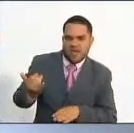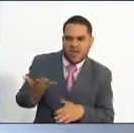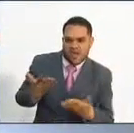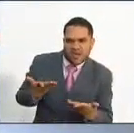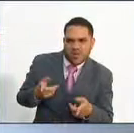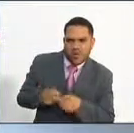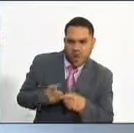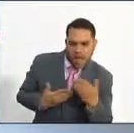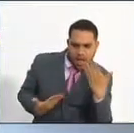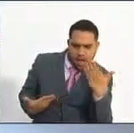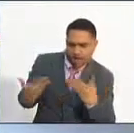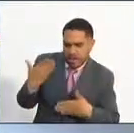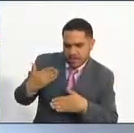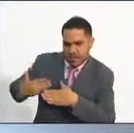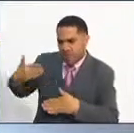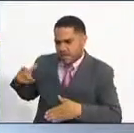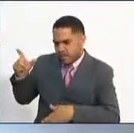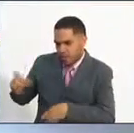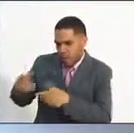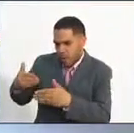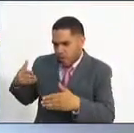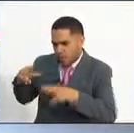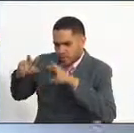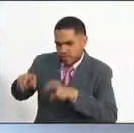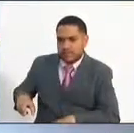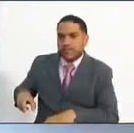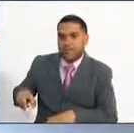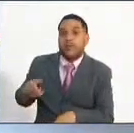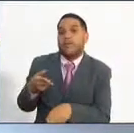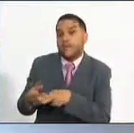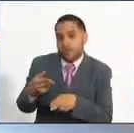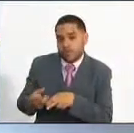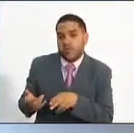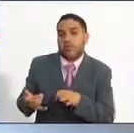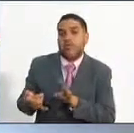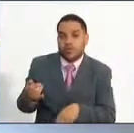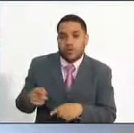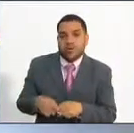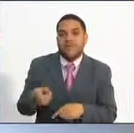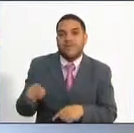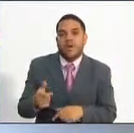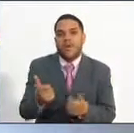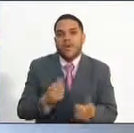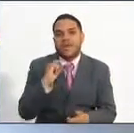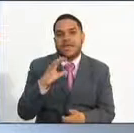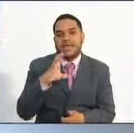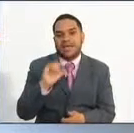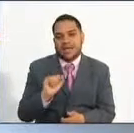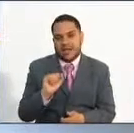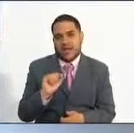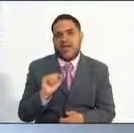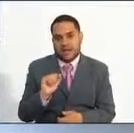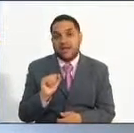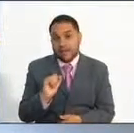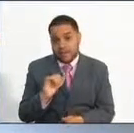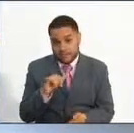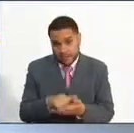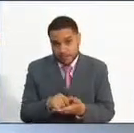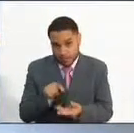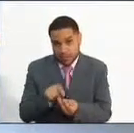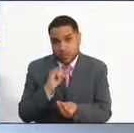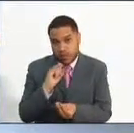culminar lo más pronto posible. Está también la convocatoria para el ICA, la convocatoria para el ICA